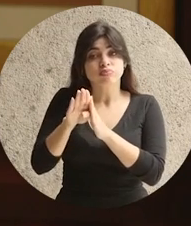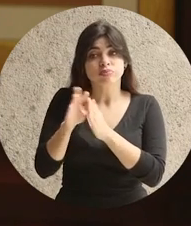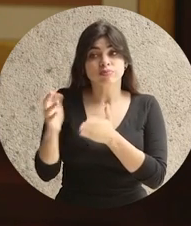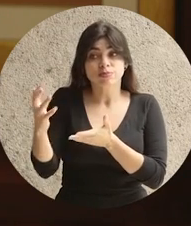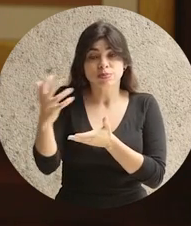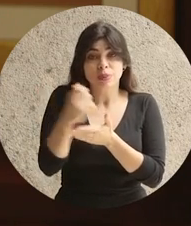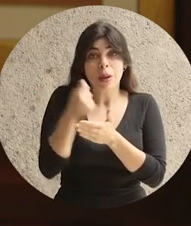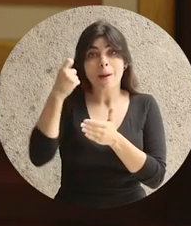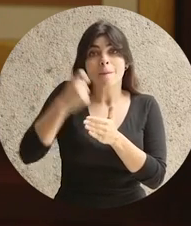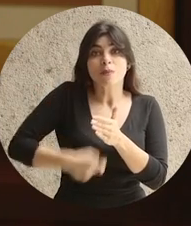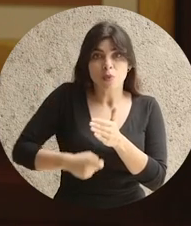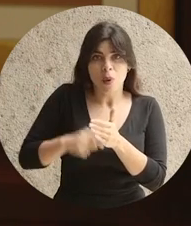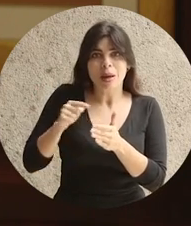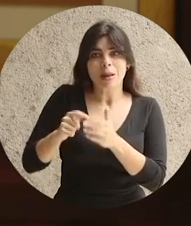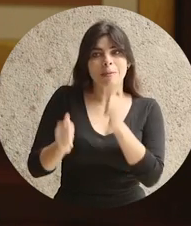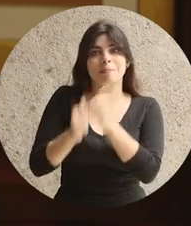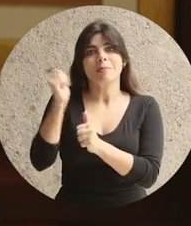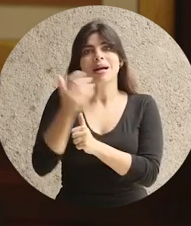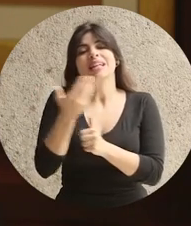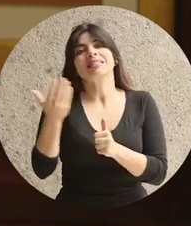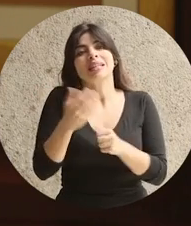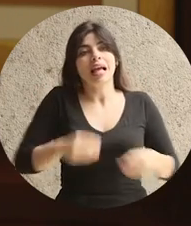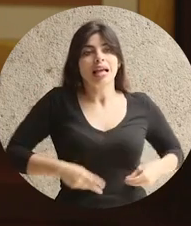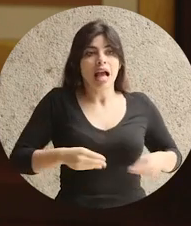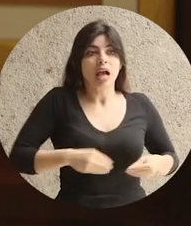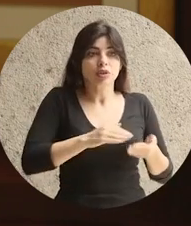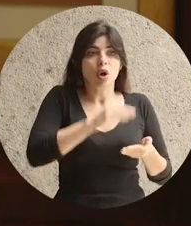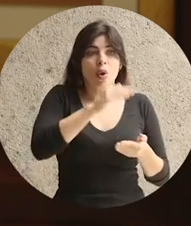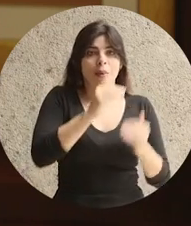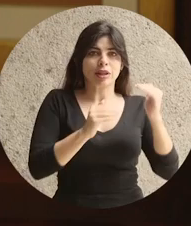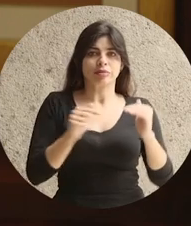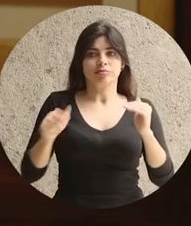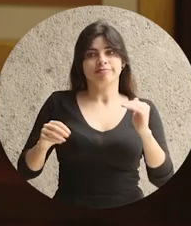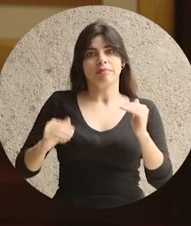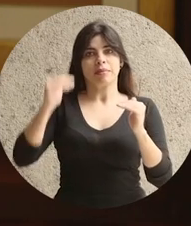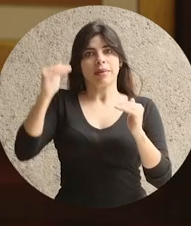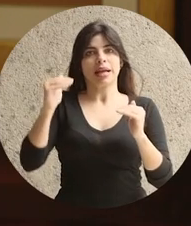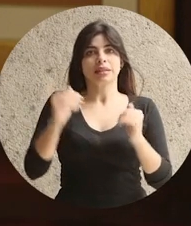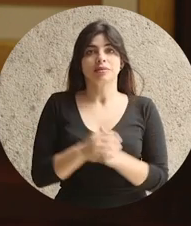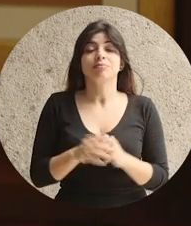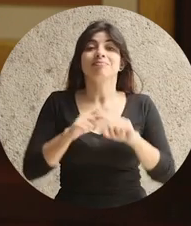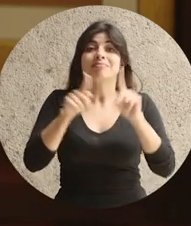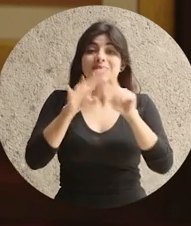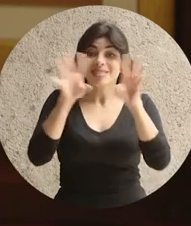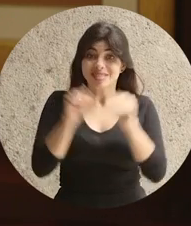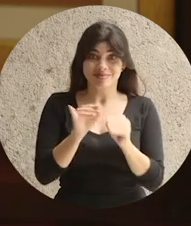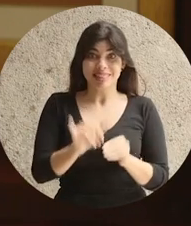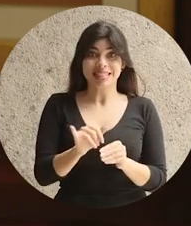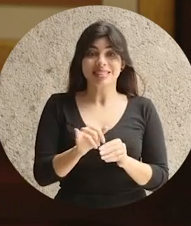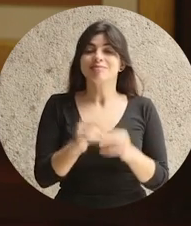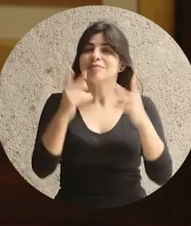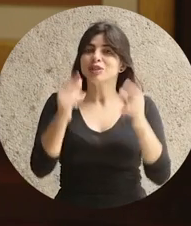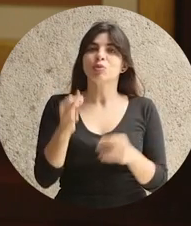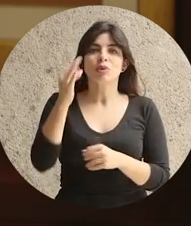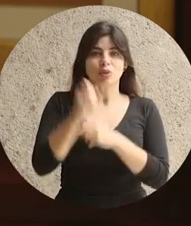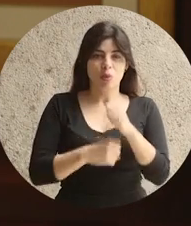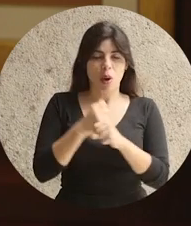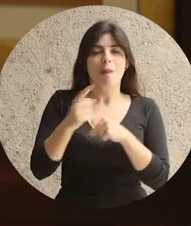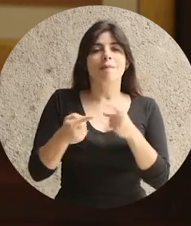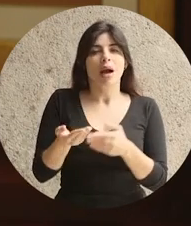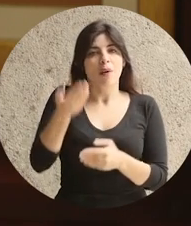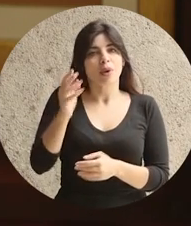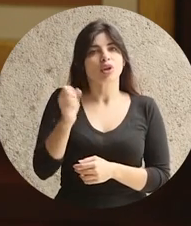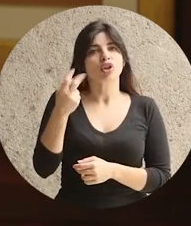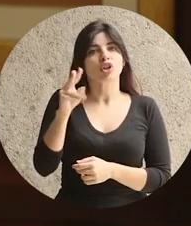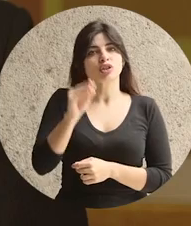de la recaudación de impuestos es mayor que el incremento de los gastos. Aún así, el presupuesto del próximo año aumentará un